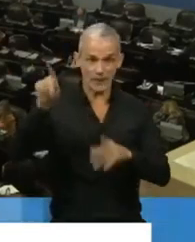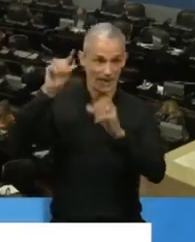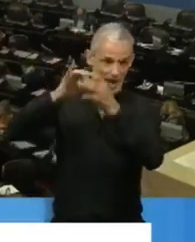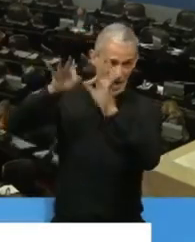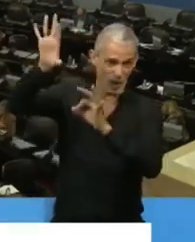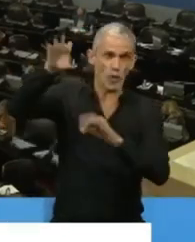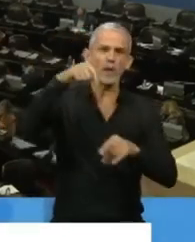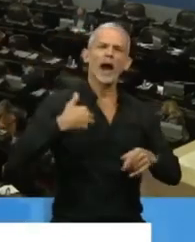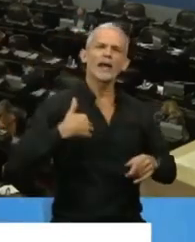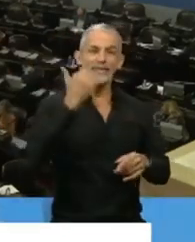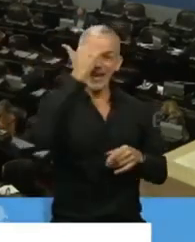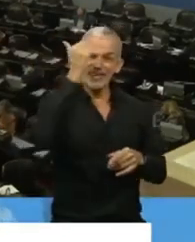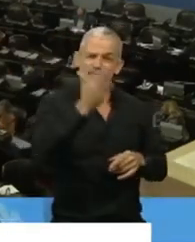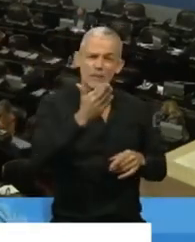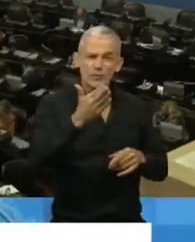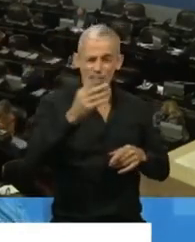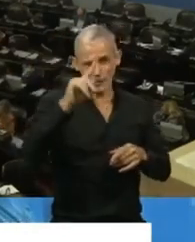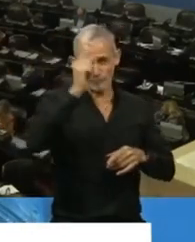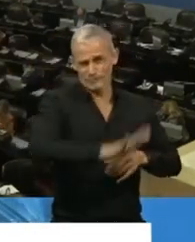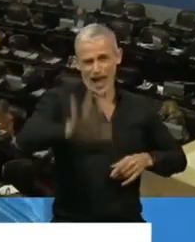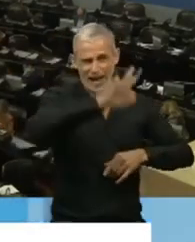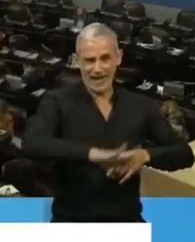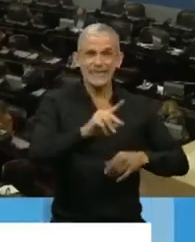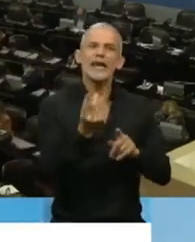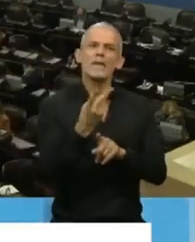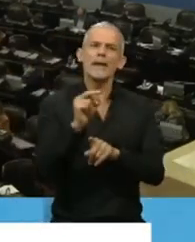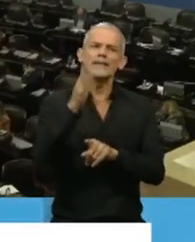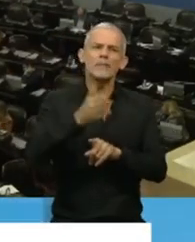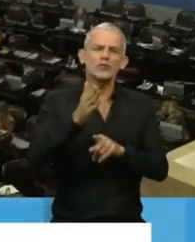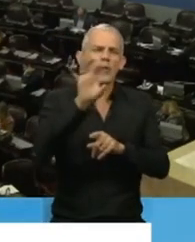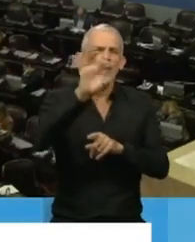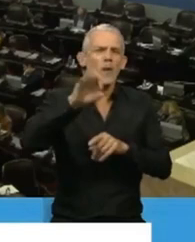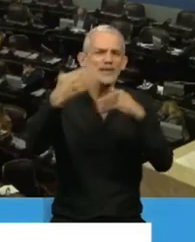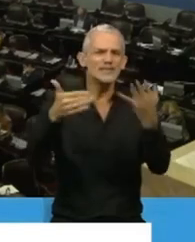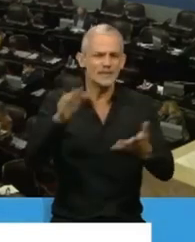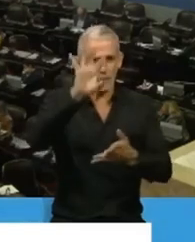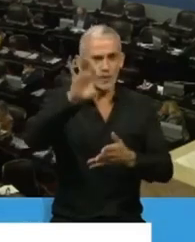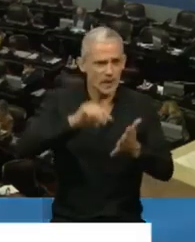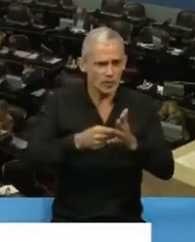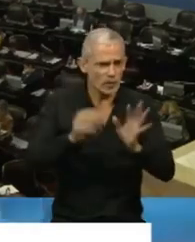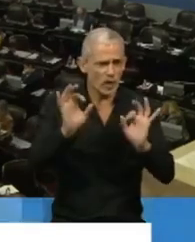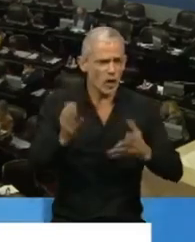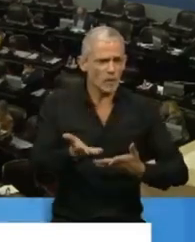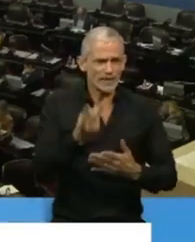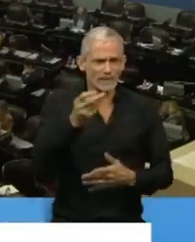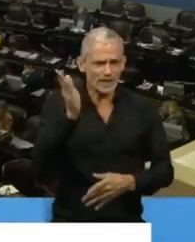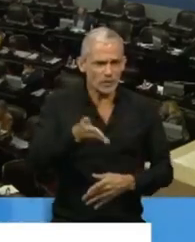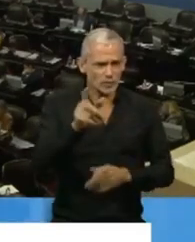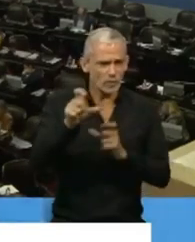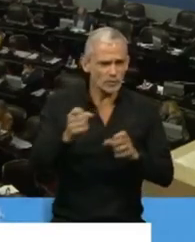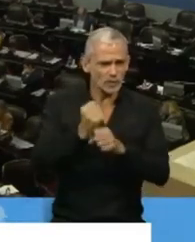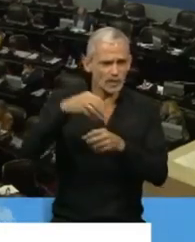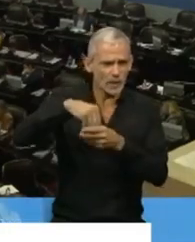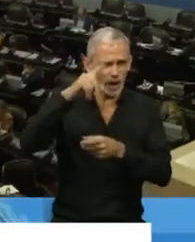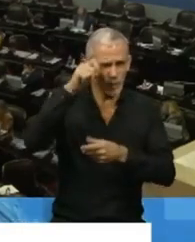tenemos un 15% a nivel nacional y prácticamente un 20% de la provincia de Buenos Aires. Ahí es donde tenemos que poner realmente